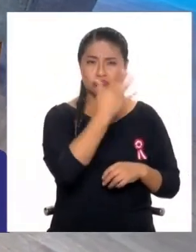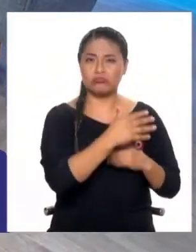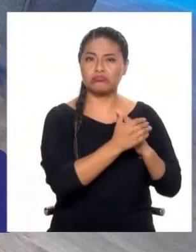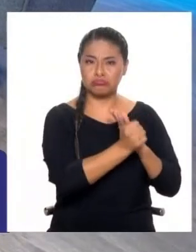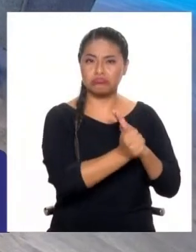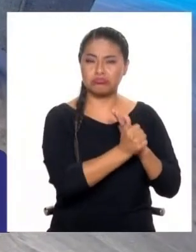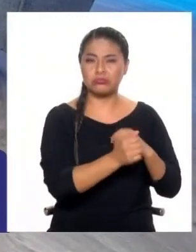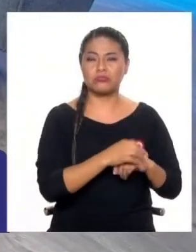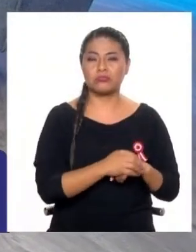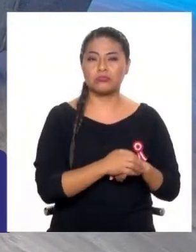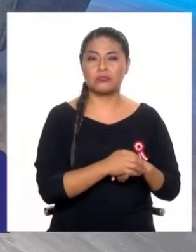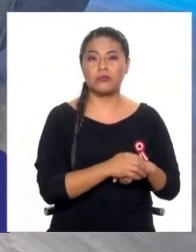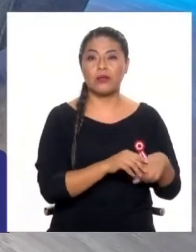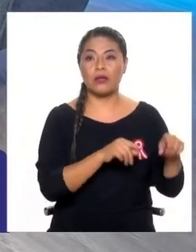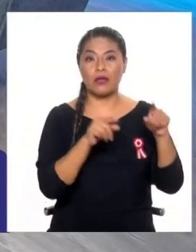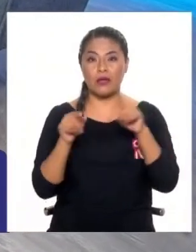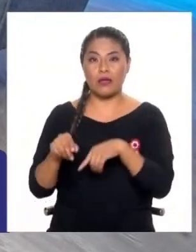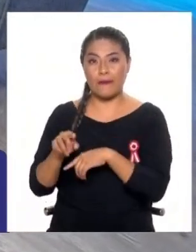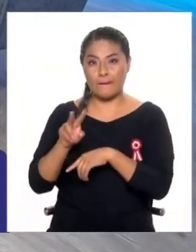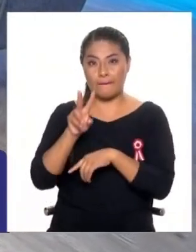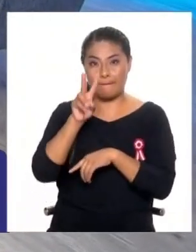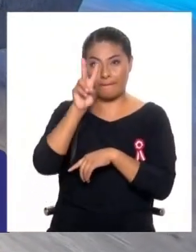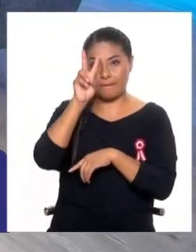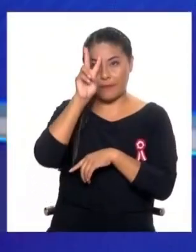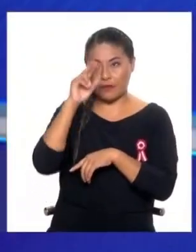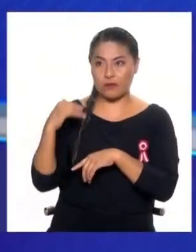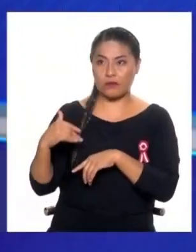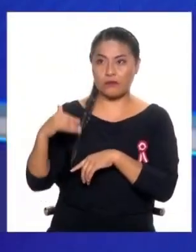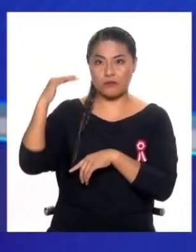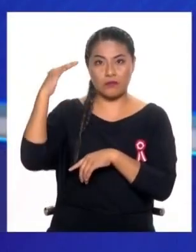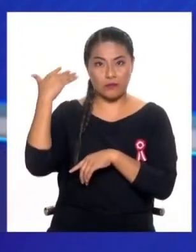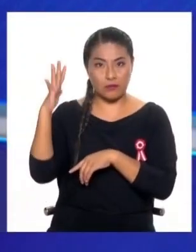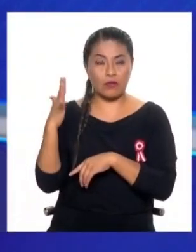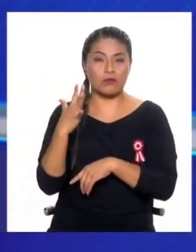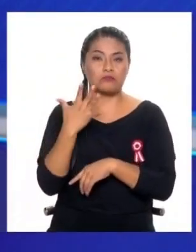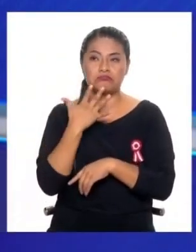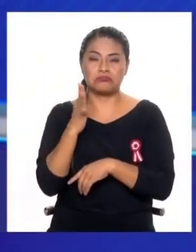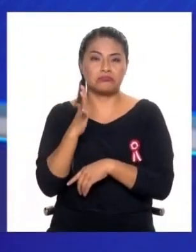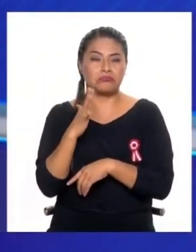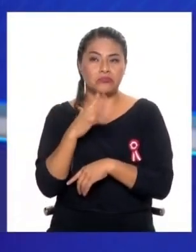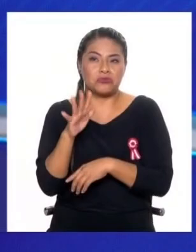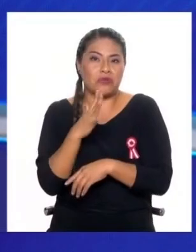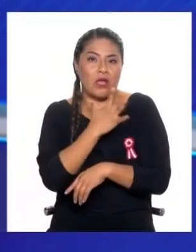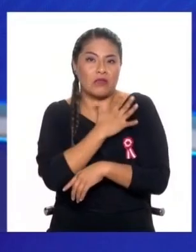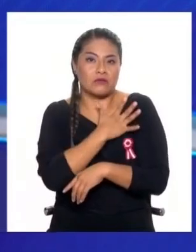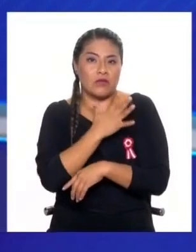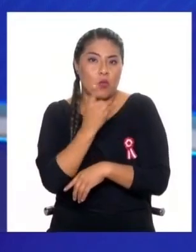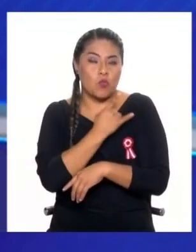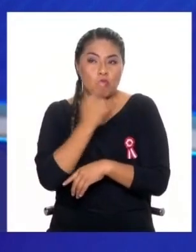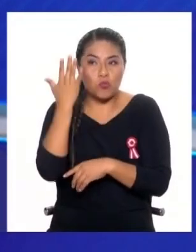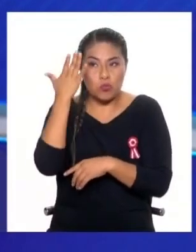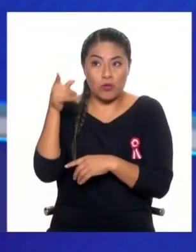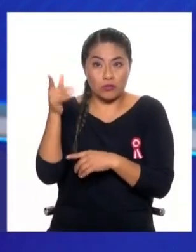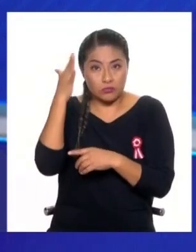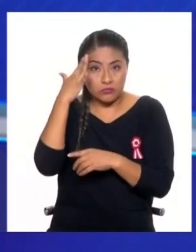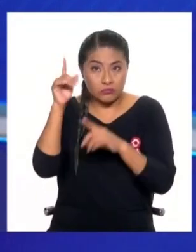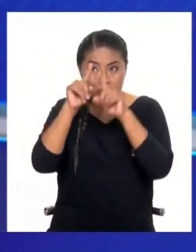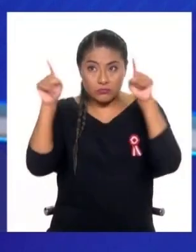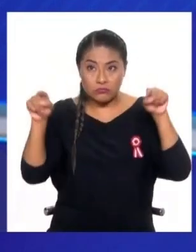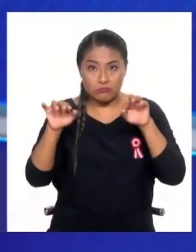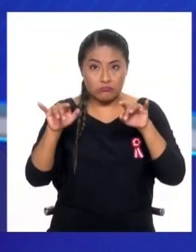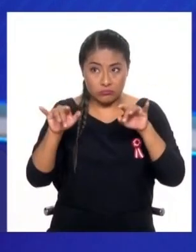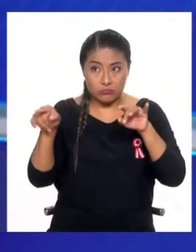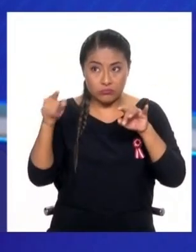Y en el país muchas veces agarramos un muchacho que ha terminado su carrera, de los cinco años de universidad y no tiene la idea de cómo explicar eso. Eso